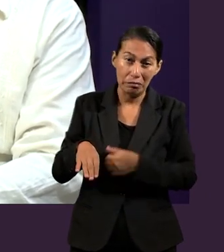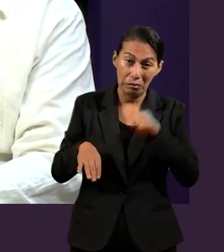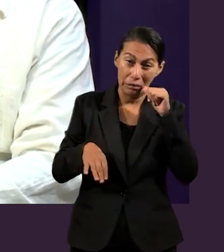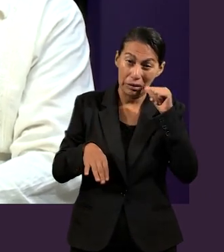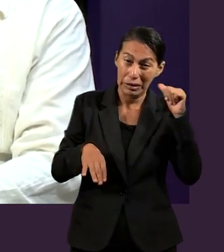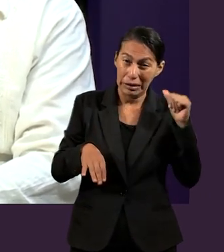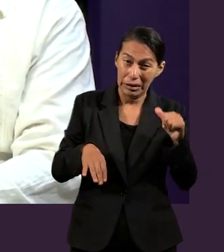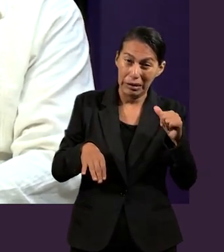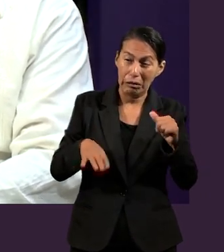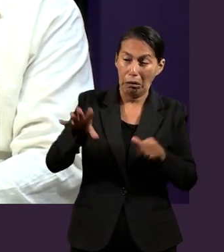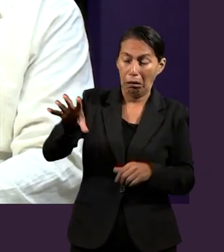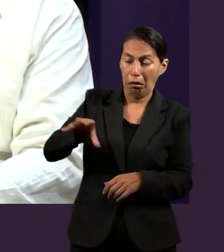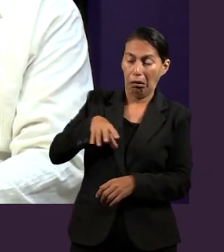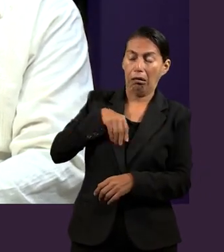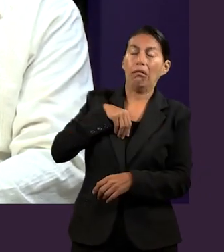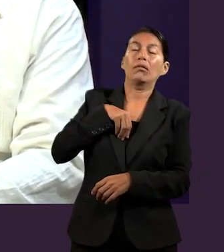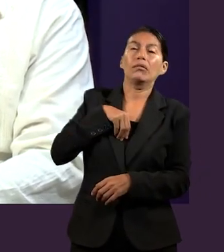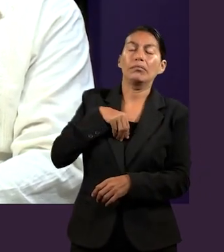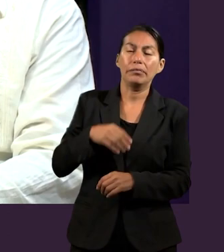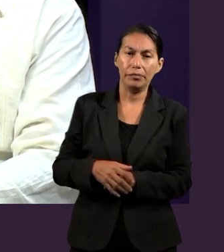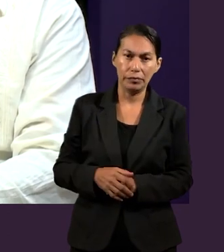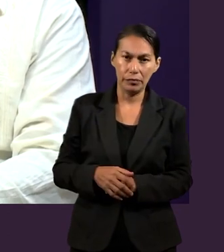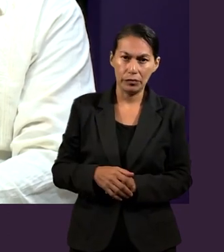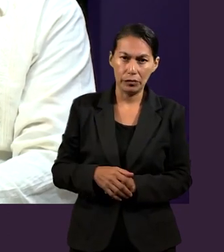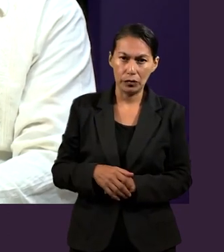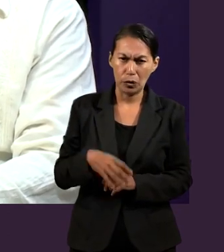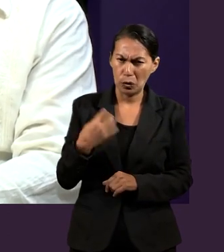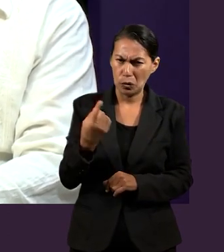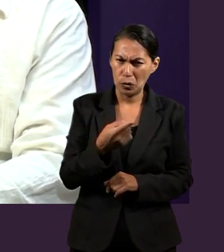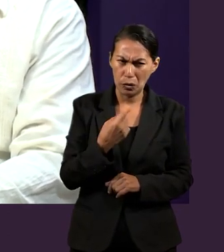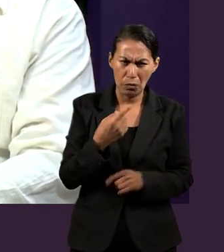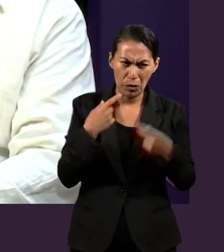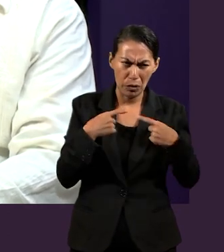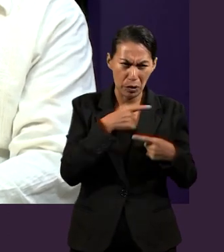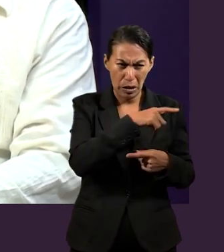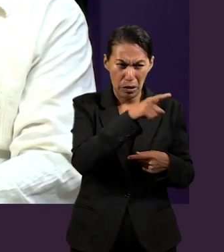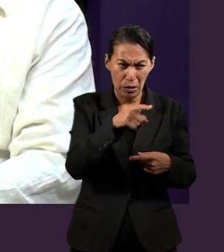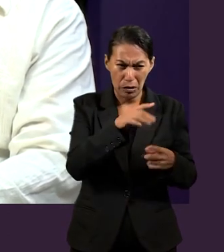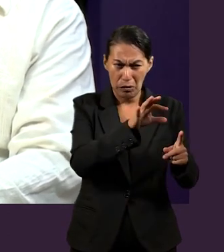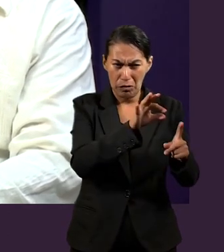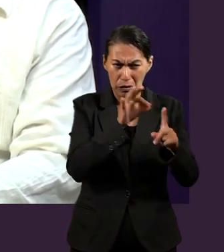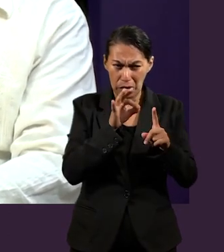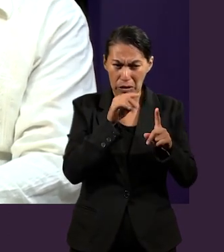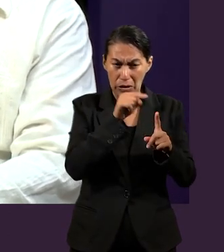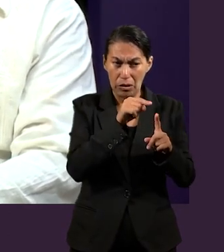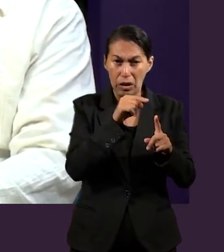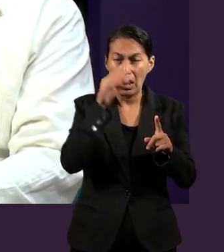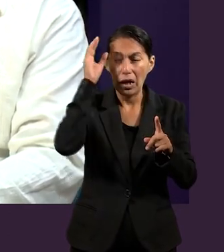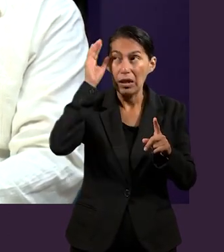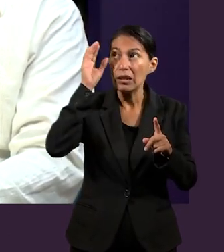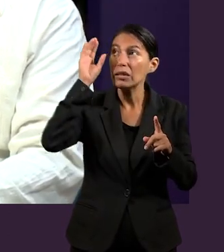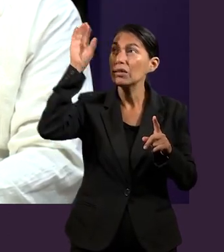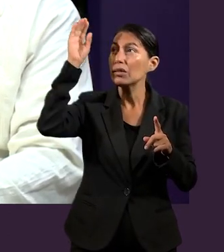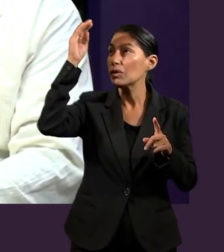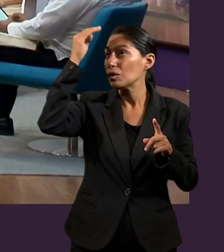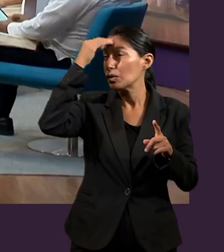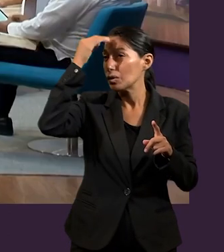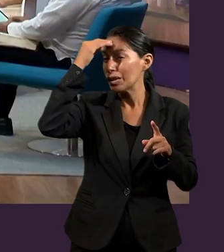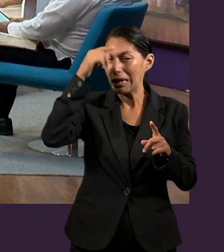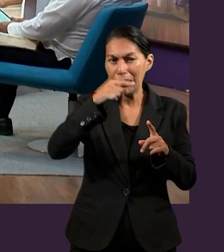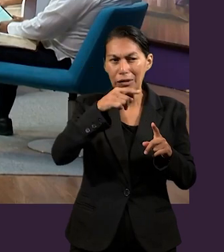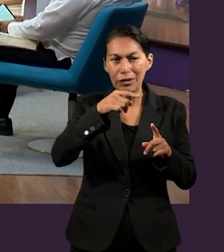cuando los Efesios conocieron a Cristo, empezaron a vivir o resucitaron juntamente con Él.